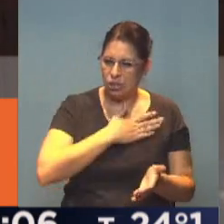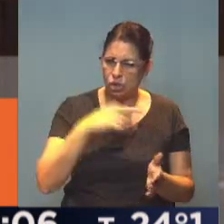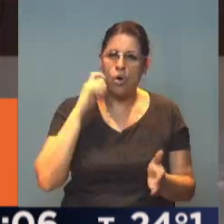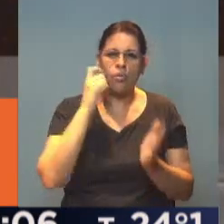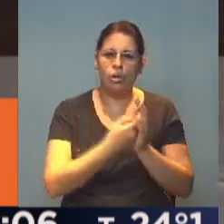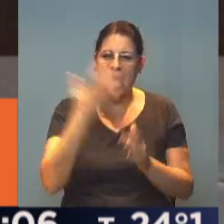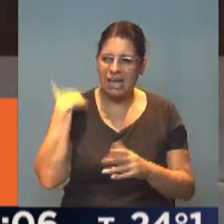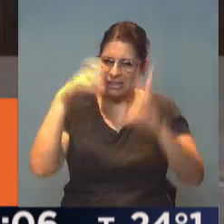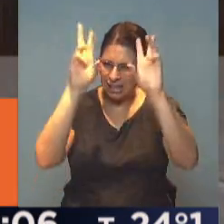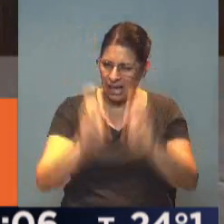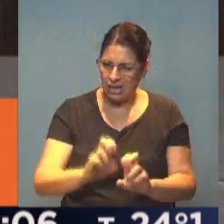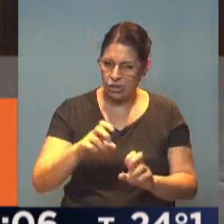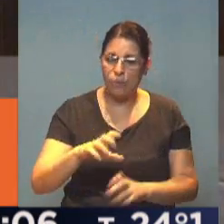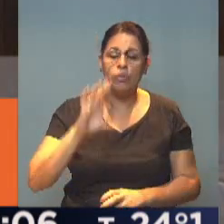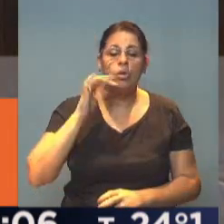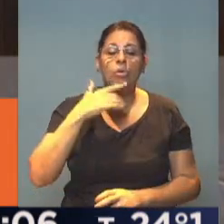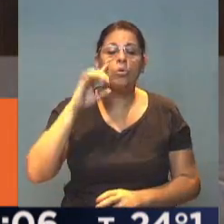recién lo decíamos, de Luis Muña.